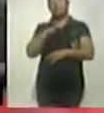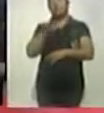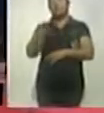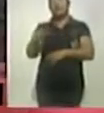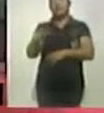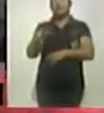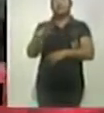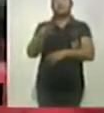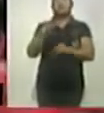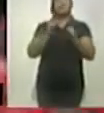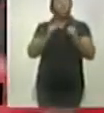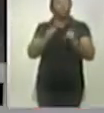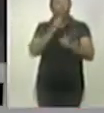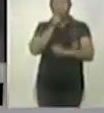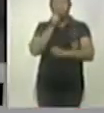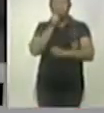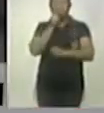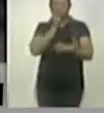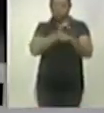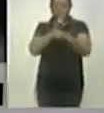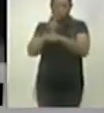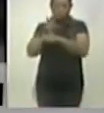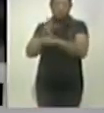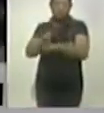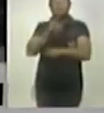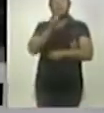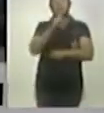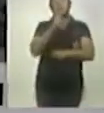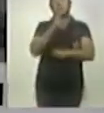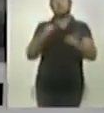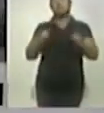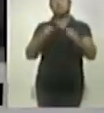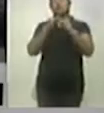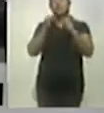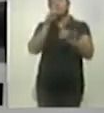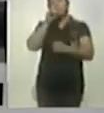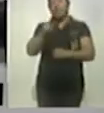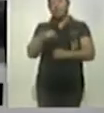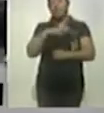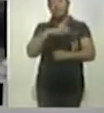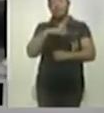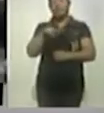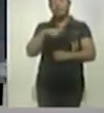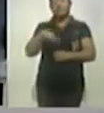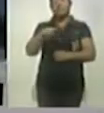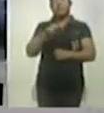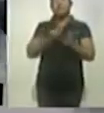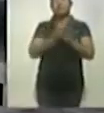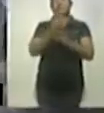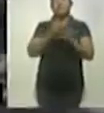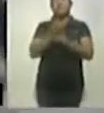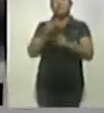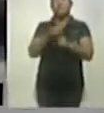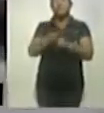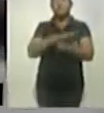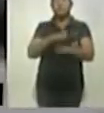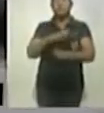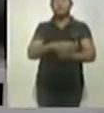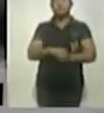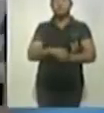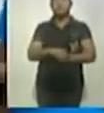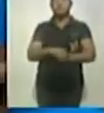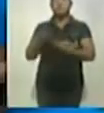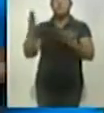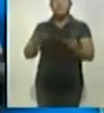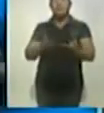militar en los accesos a las 22 parroquias para hacer frente a la escalada de casos positivos del nuevo coronavirus tras la llegada al país de